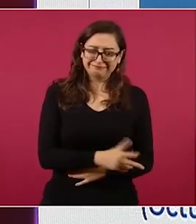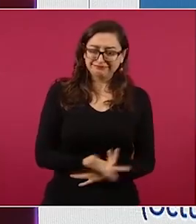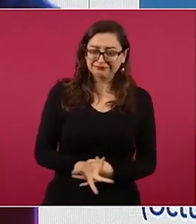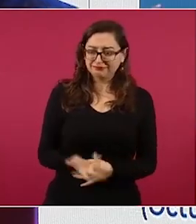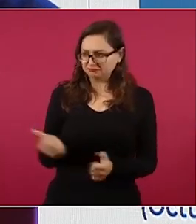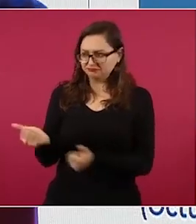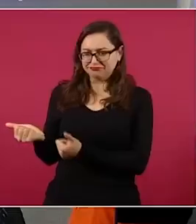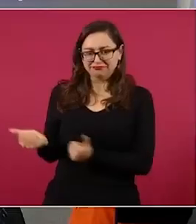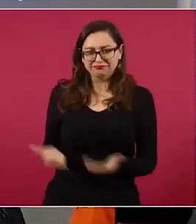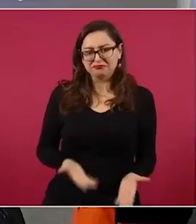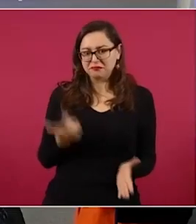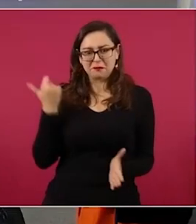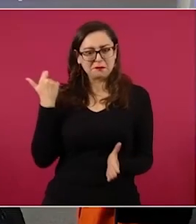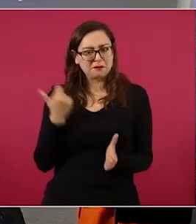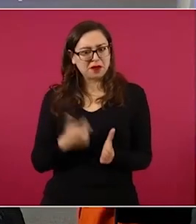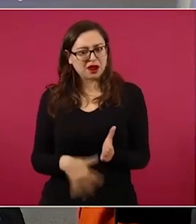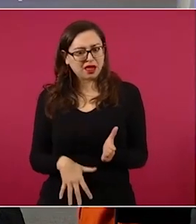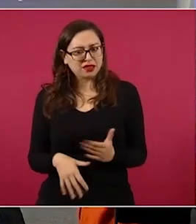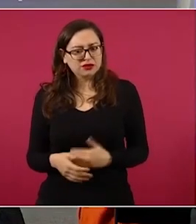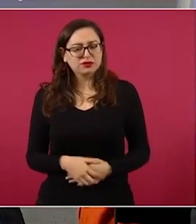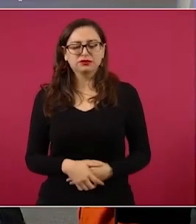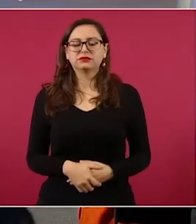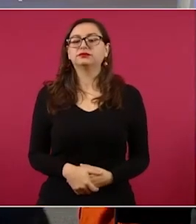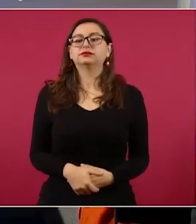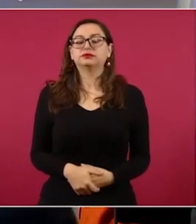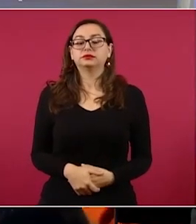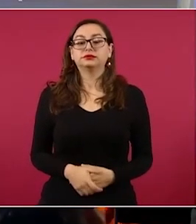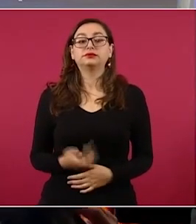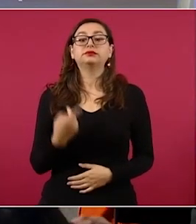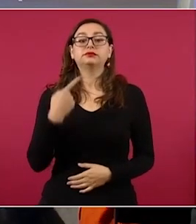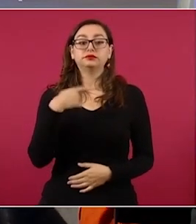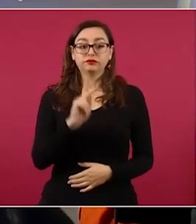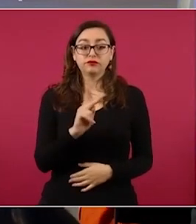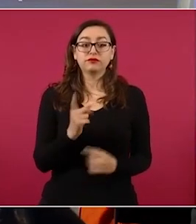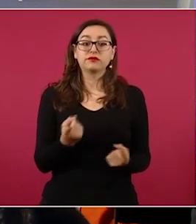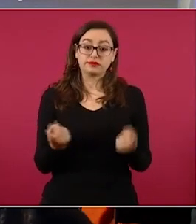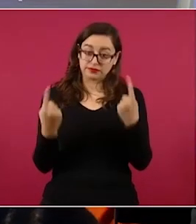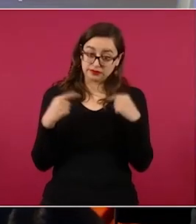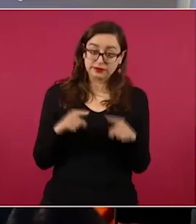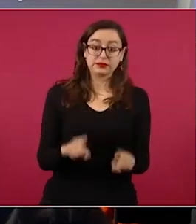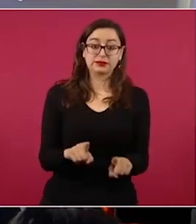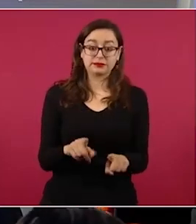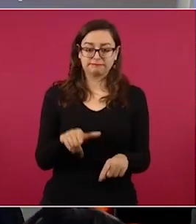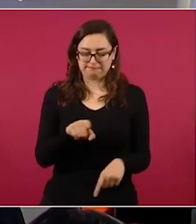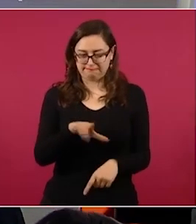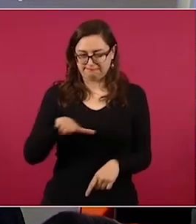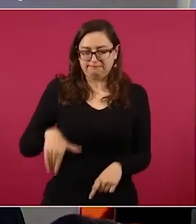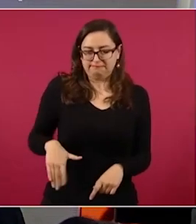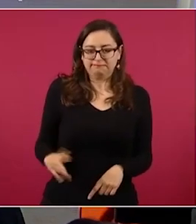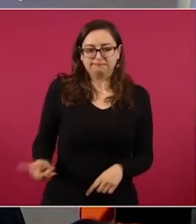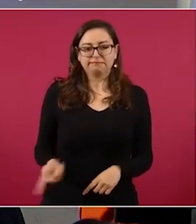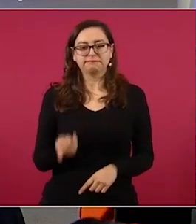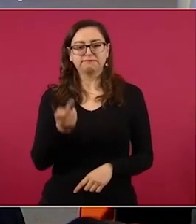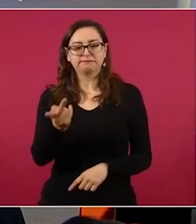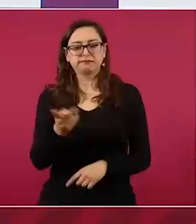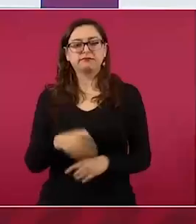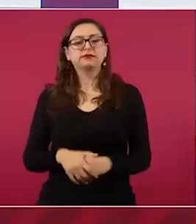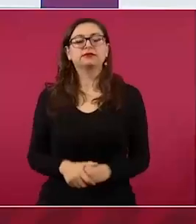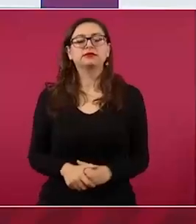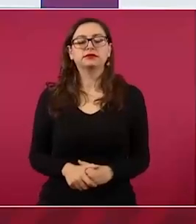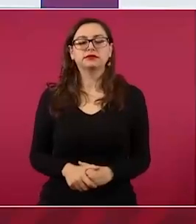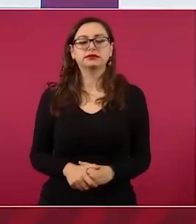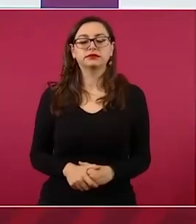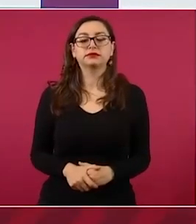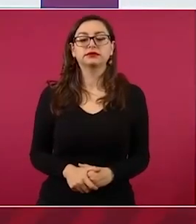Bueno, pero al mismo tiempo, por lo que preguntaba, no sólo